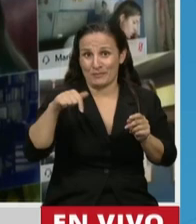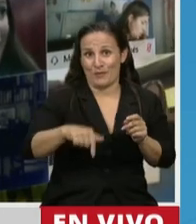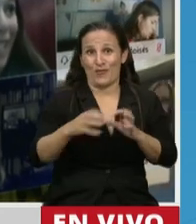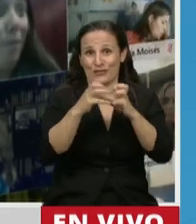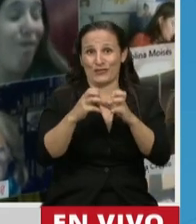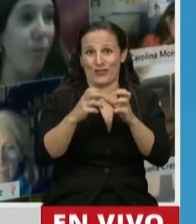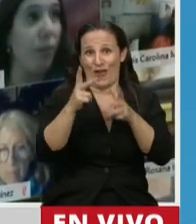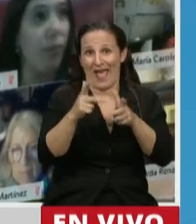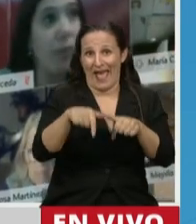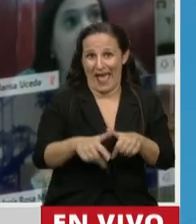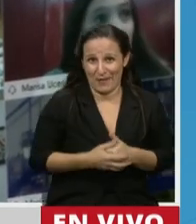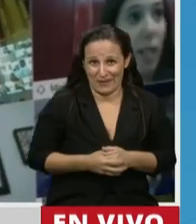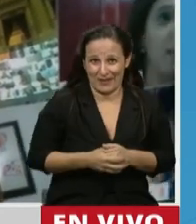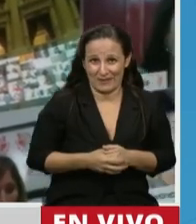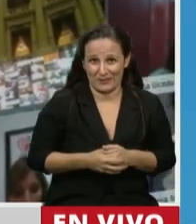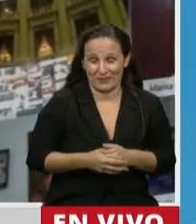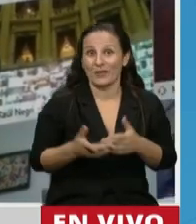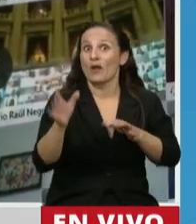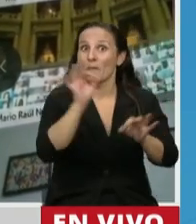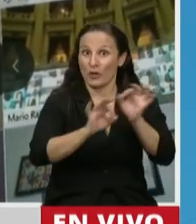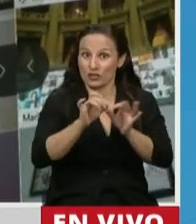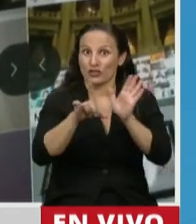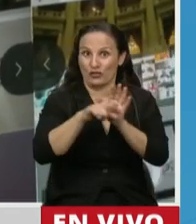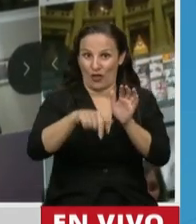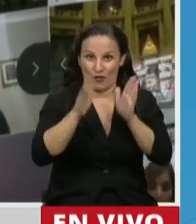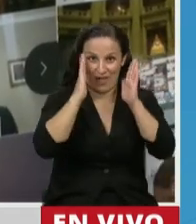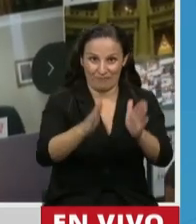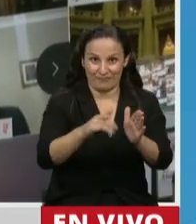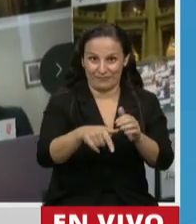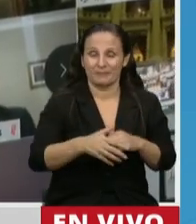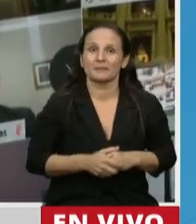en esta sesión y como es el proyecto que hoy nos ocupa.